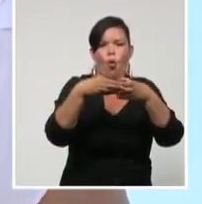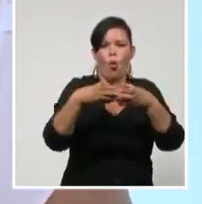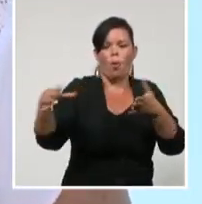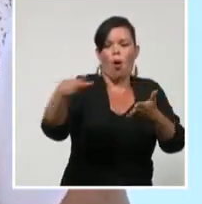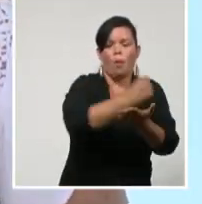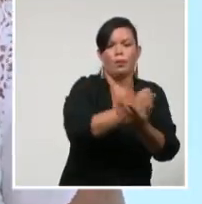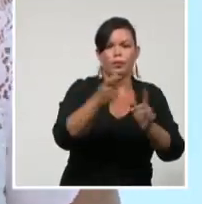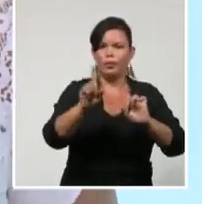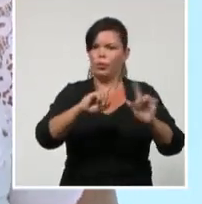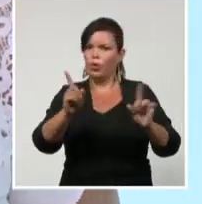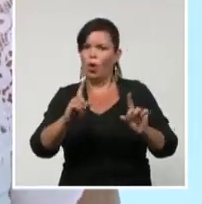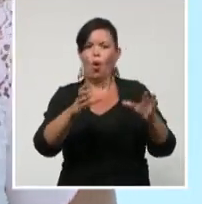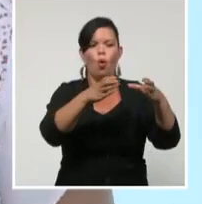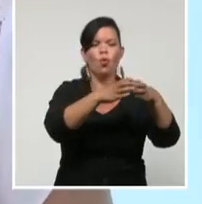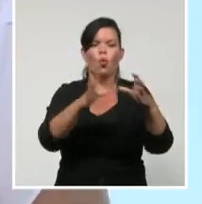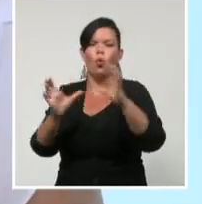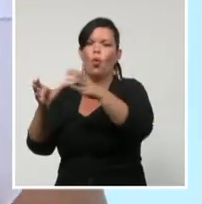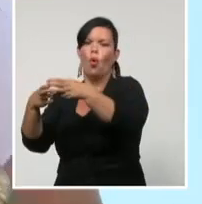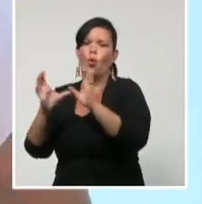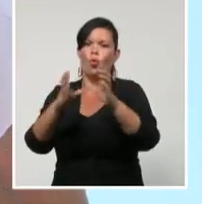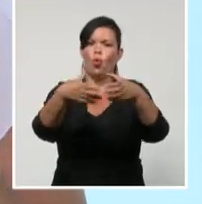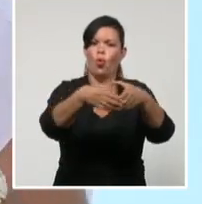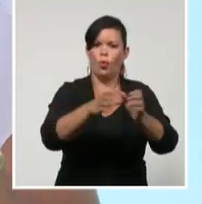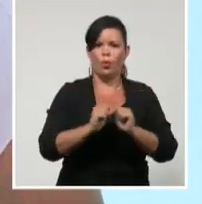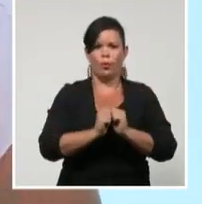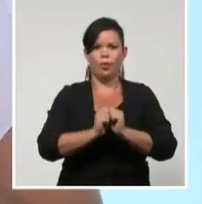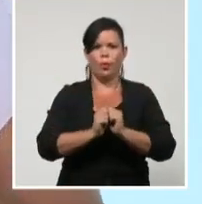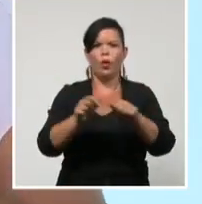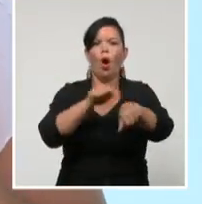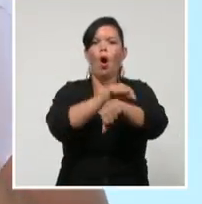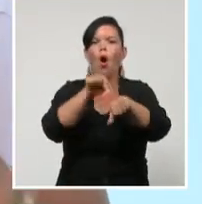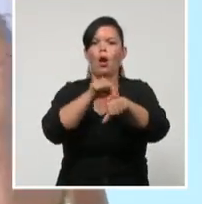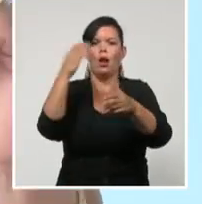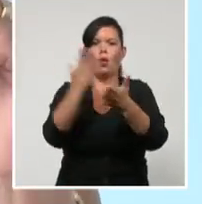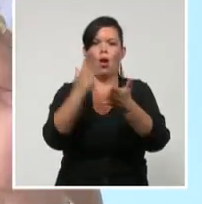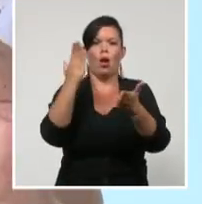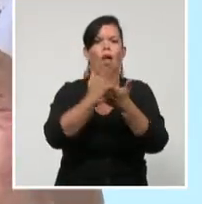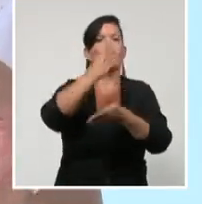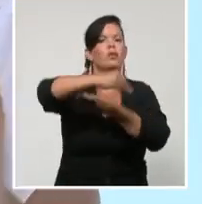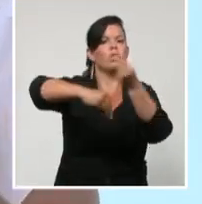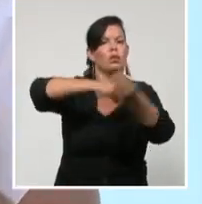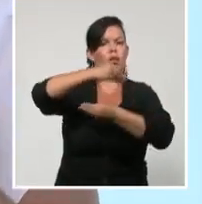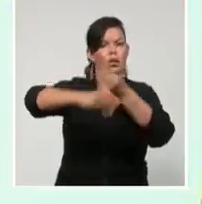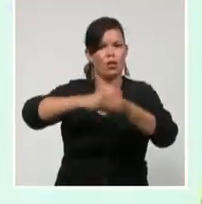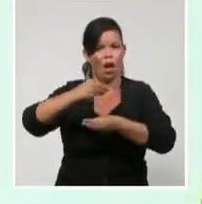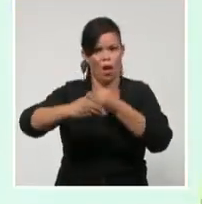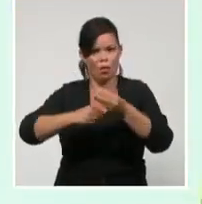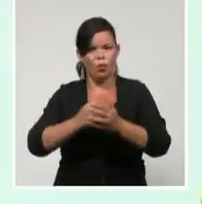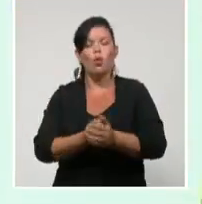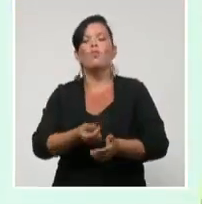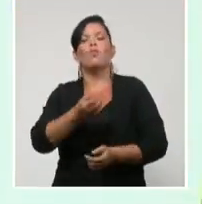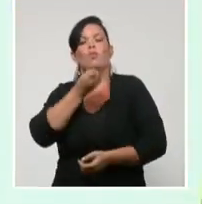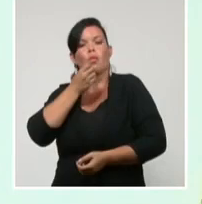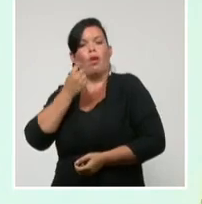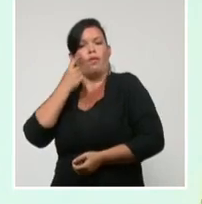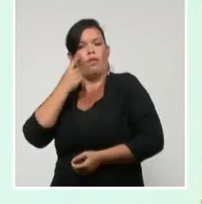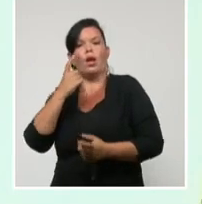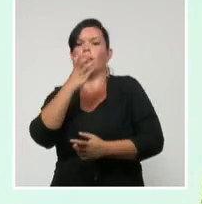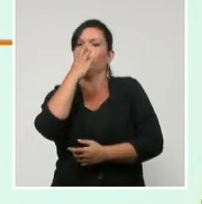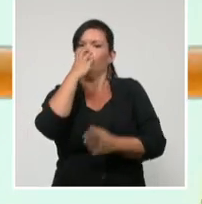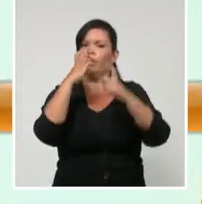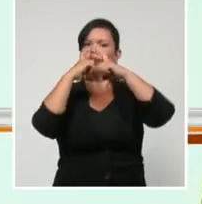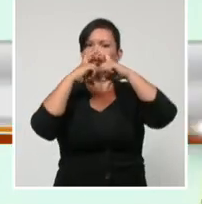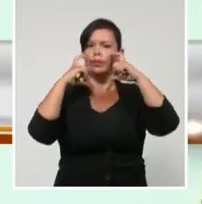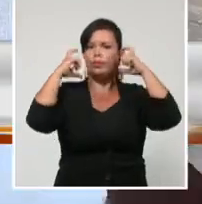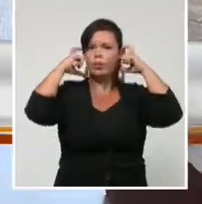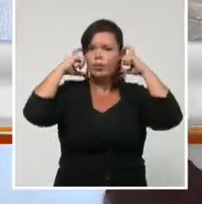escuela se organizó. Además de todas las medidas, visto que todos están con su nasobuco. El uso correcto del nasobuco,